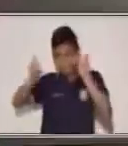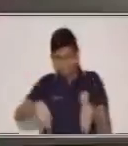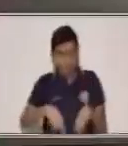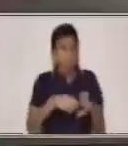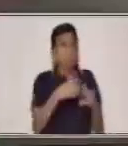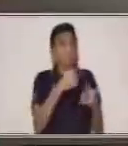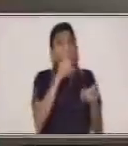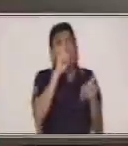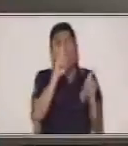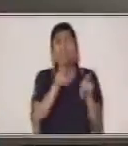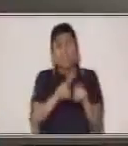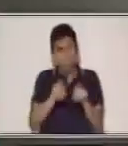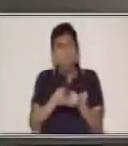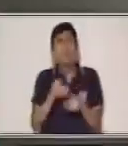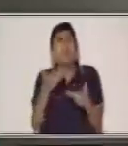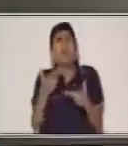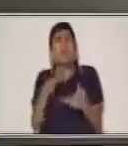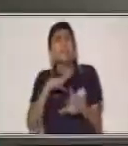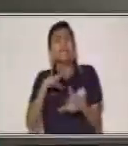hechos reales.